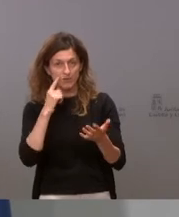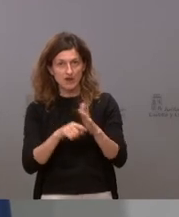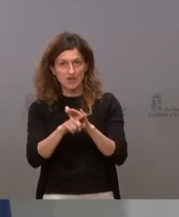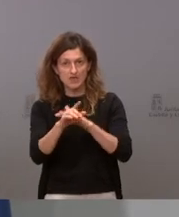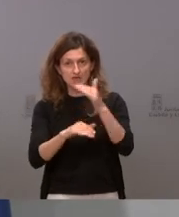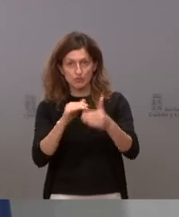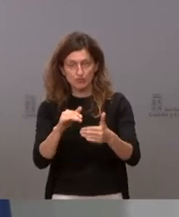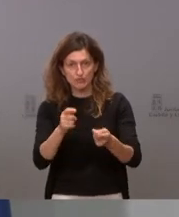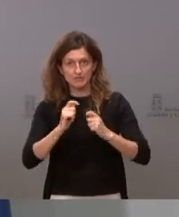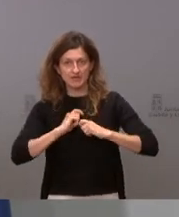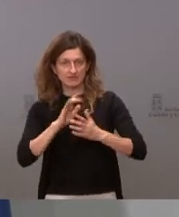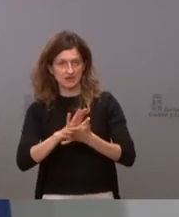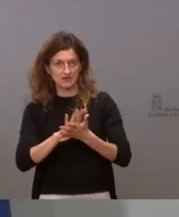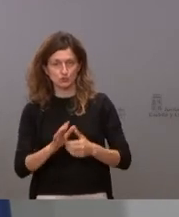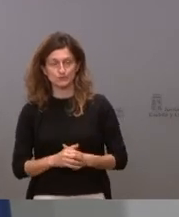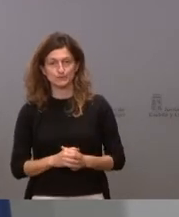tranquilos